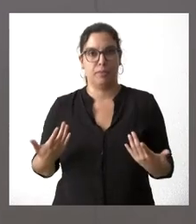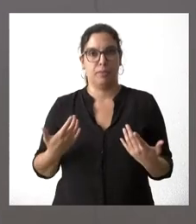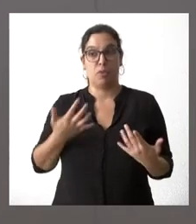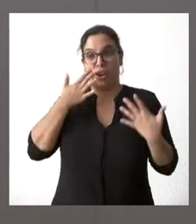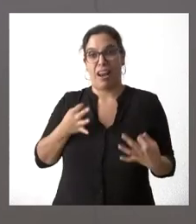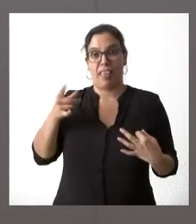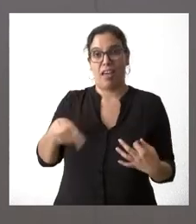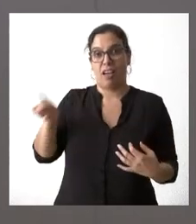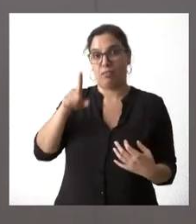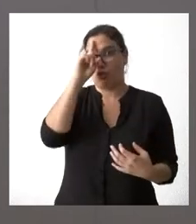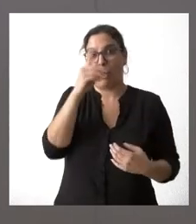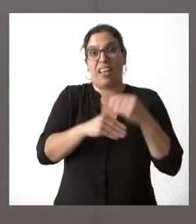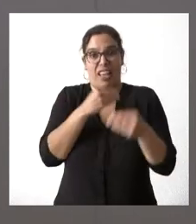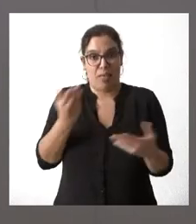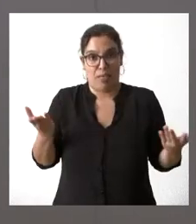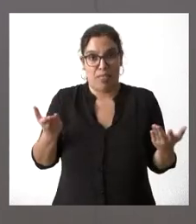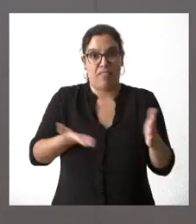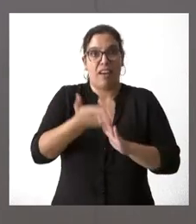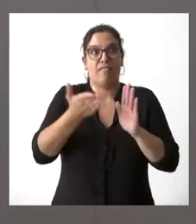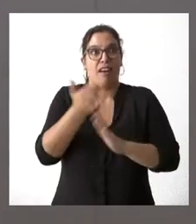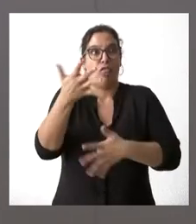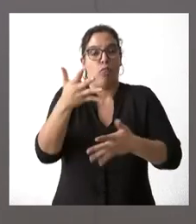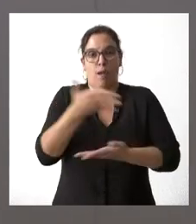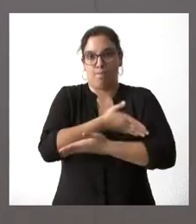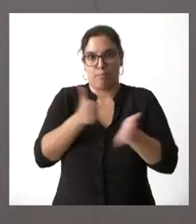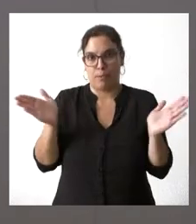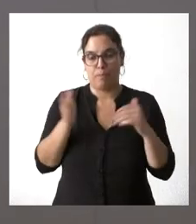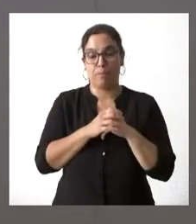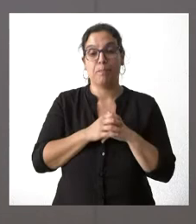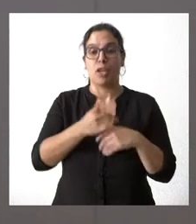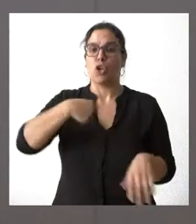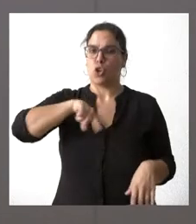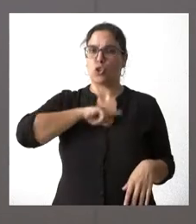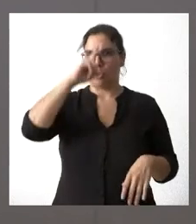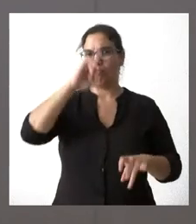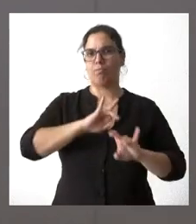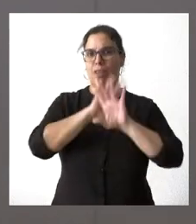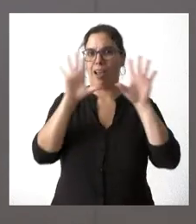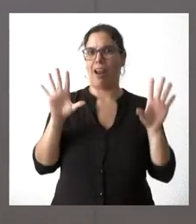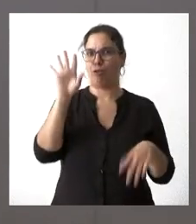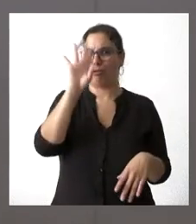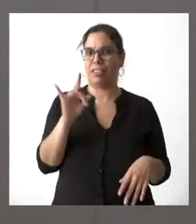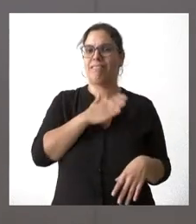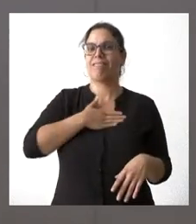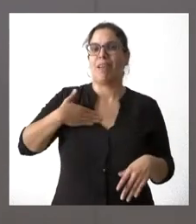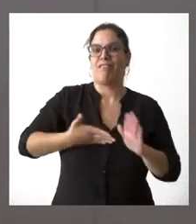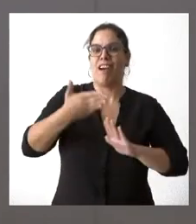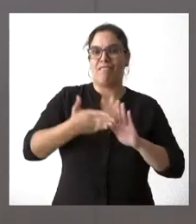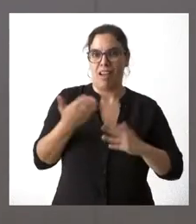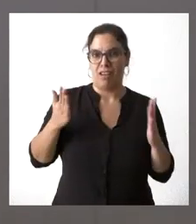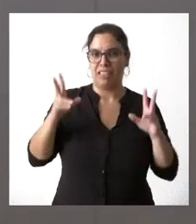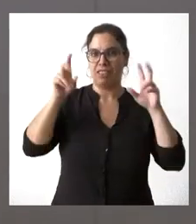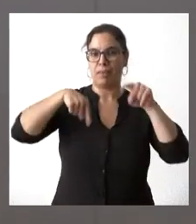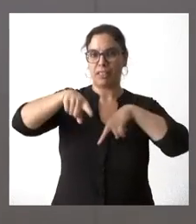realmente cuál es la hoja de ruta que tiene que seguir a este respecto. Nosotros sí que tenemos bastante clara la hoja de ruta en materia del